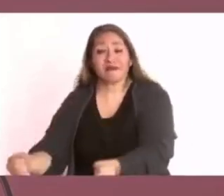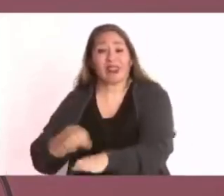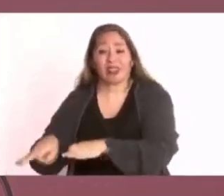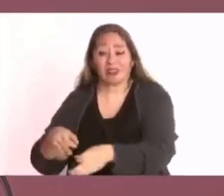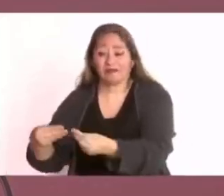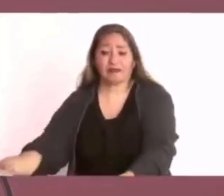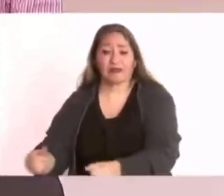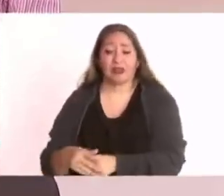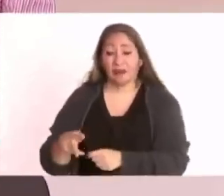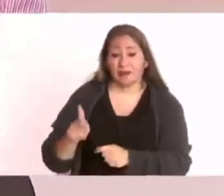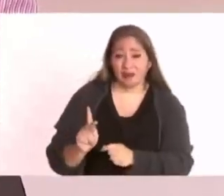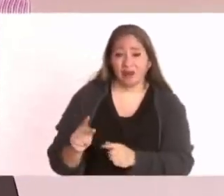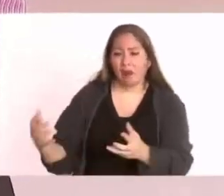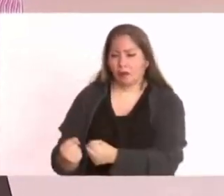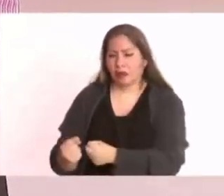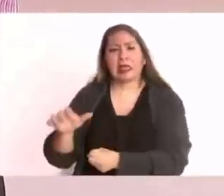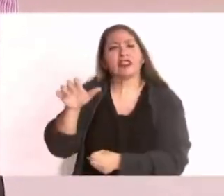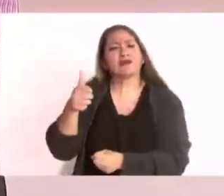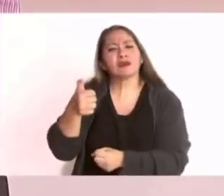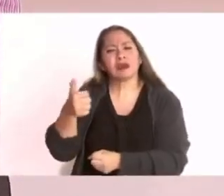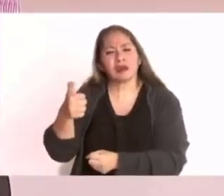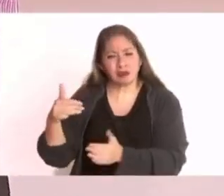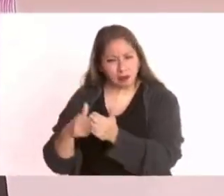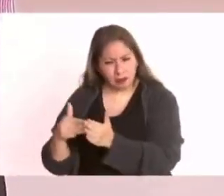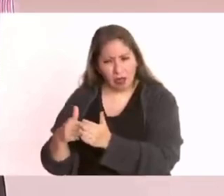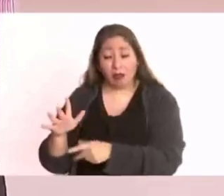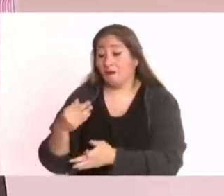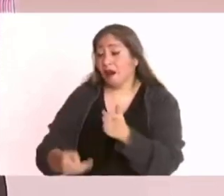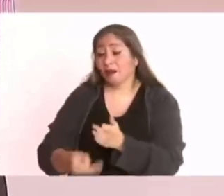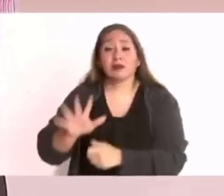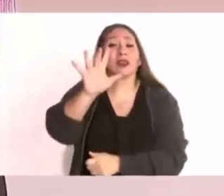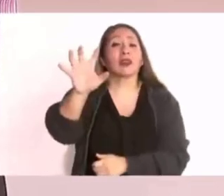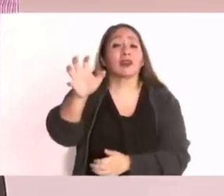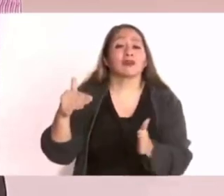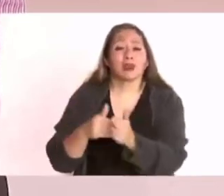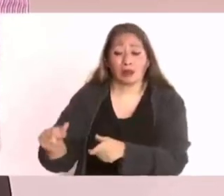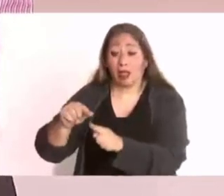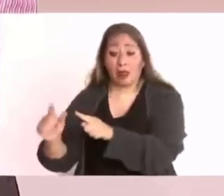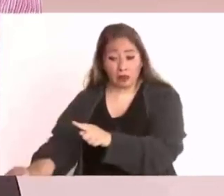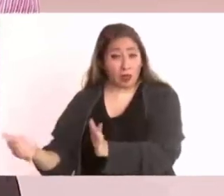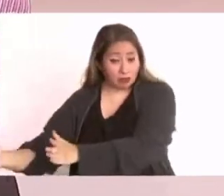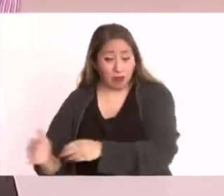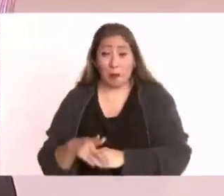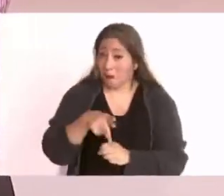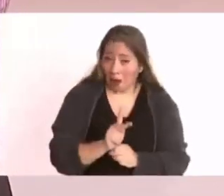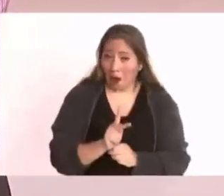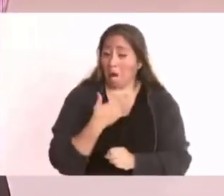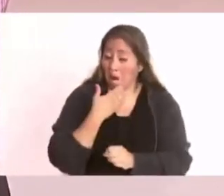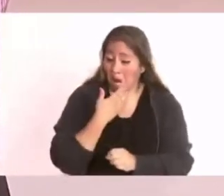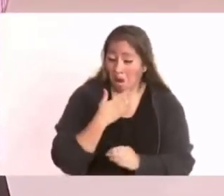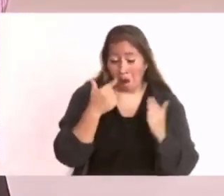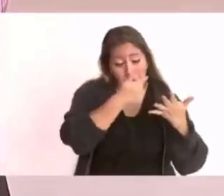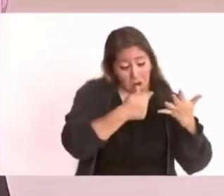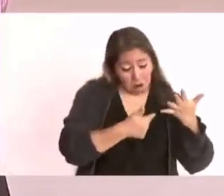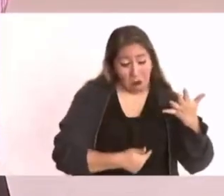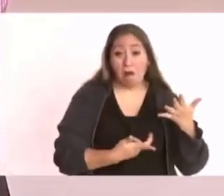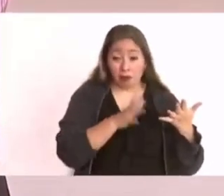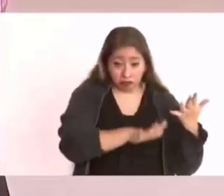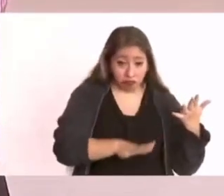Y hemos recuperado 600 mil. Nos faltan 500 mil a nivel nacional. Pero son muy buenos los datos.